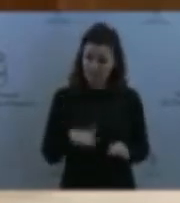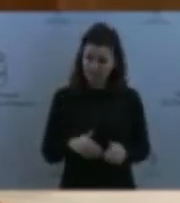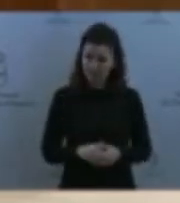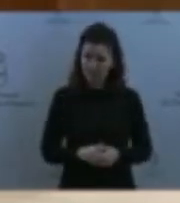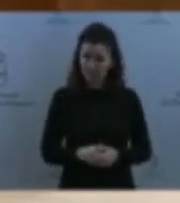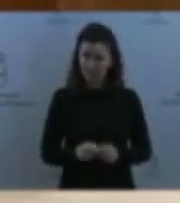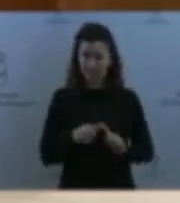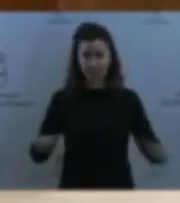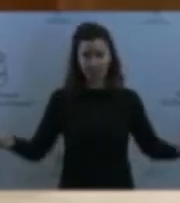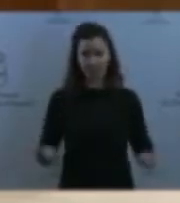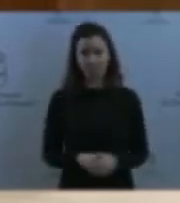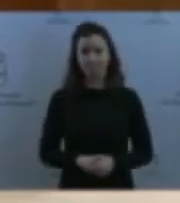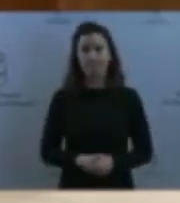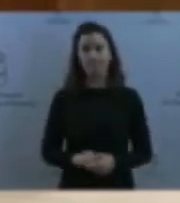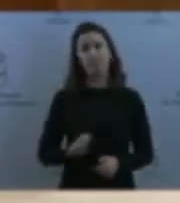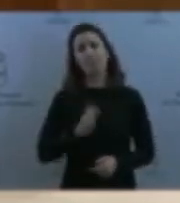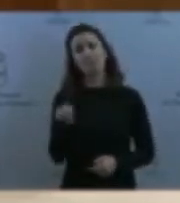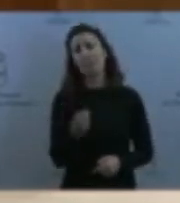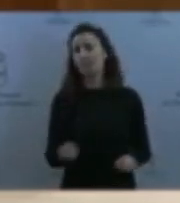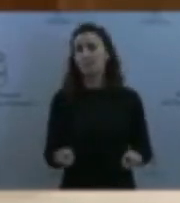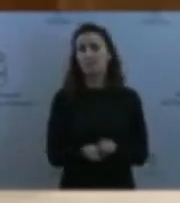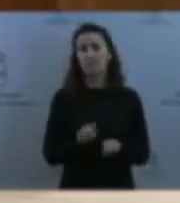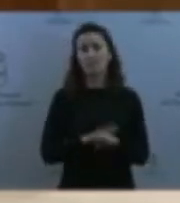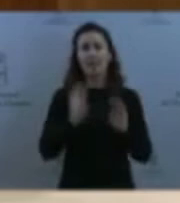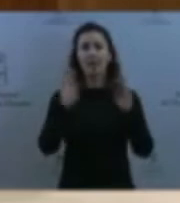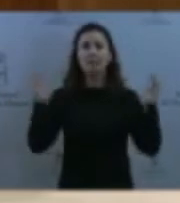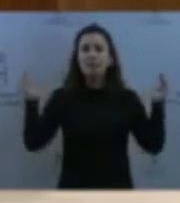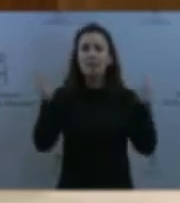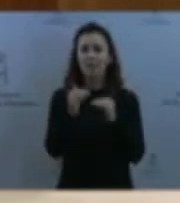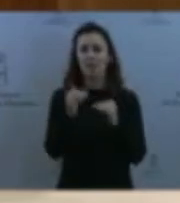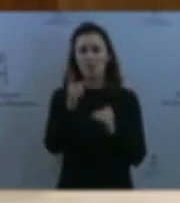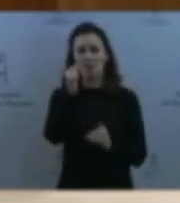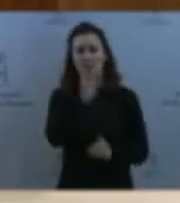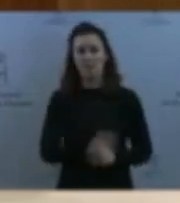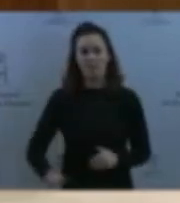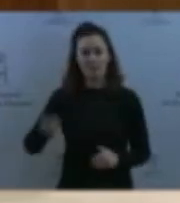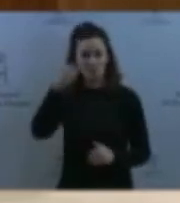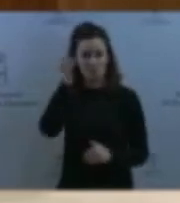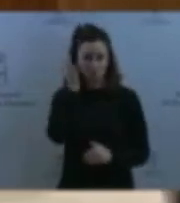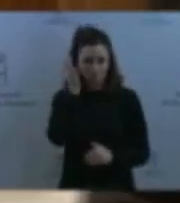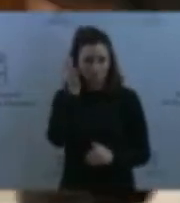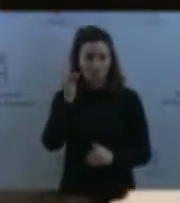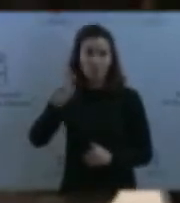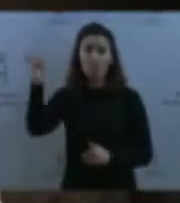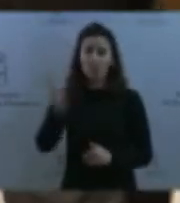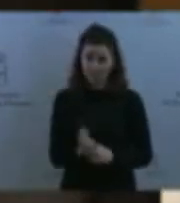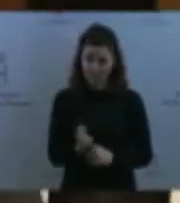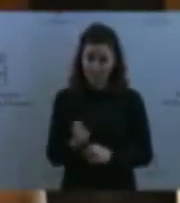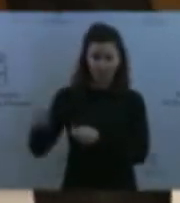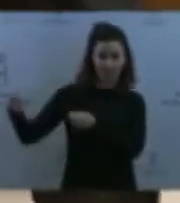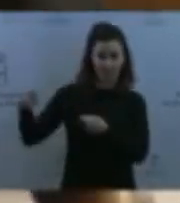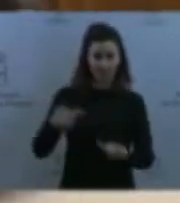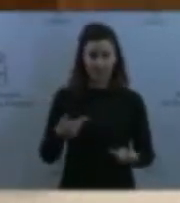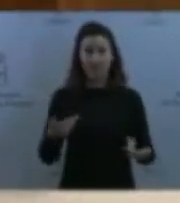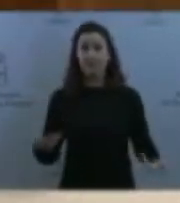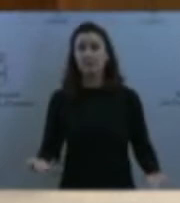circuito para la atención de los niños, niñas y adolescentes migrantes. El proceso migratorio necesita de miradas no racistas,